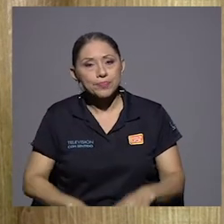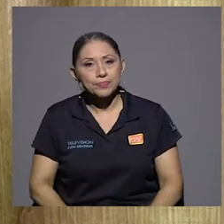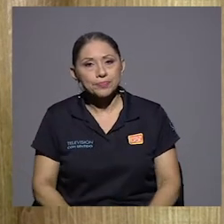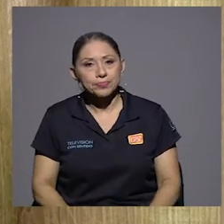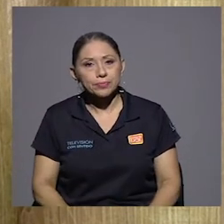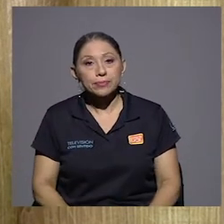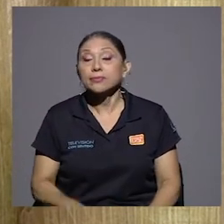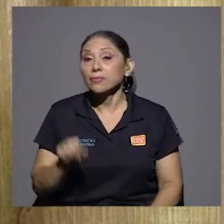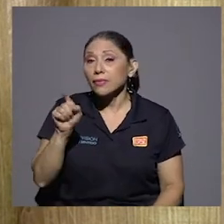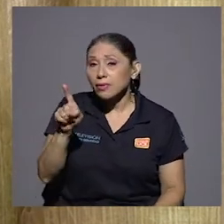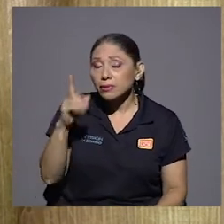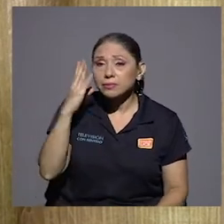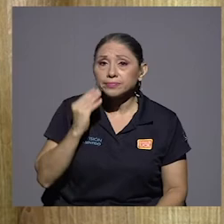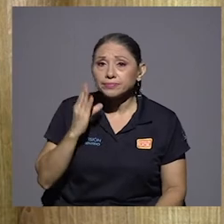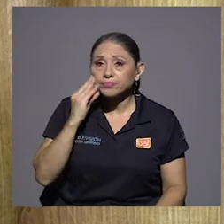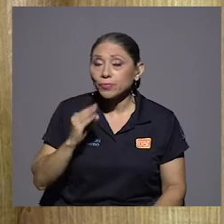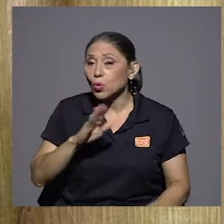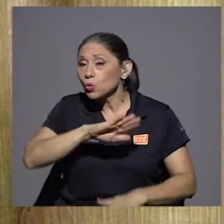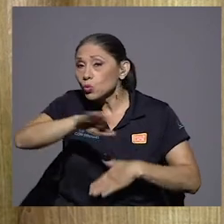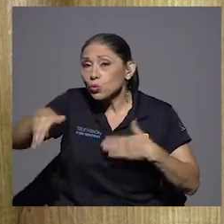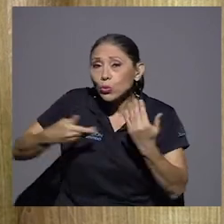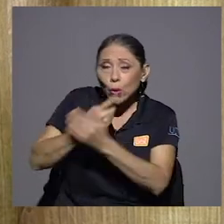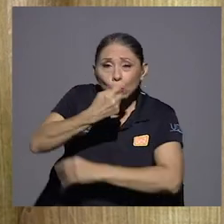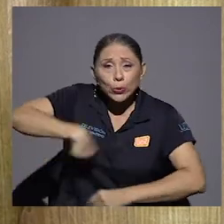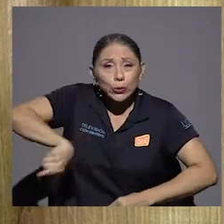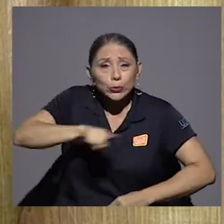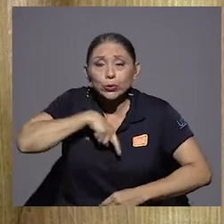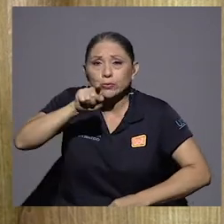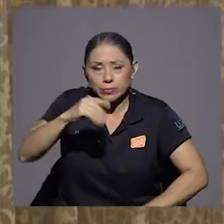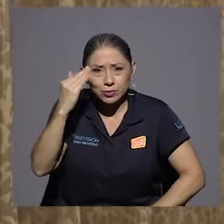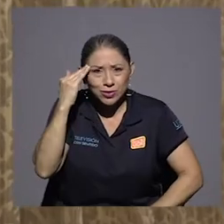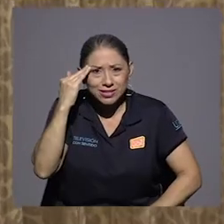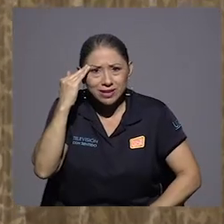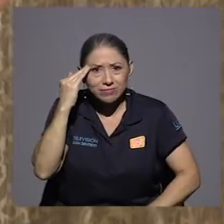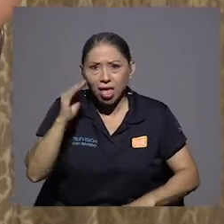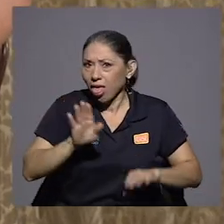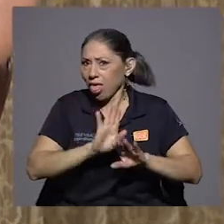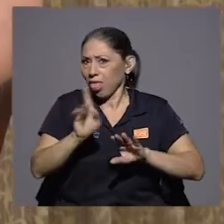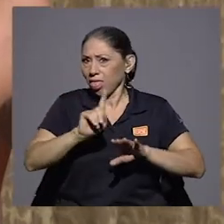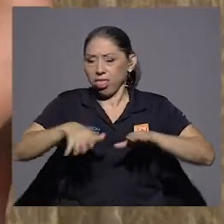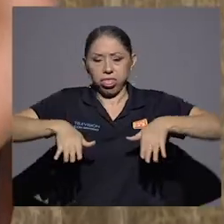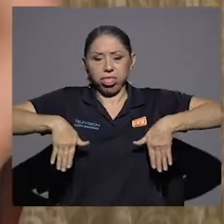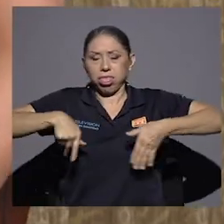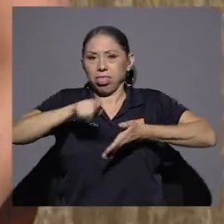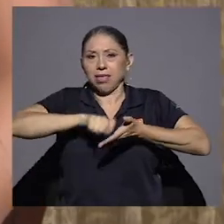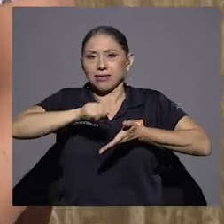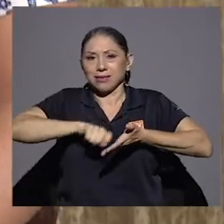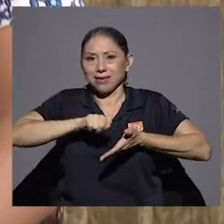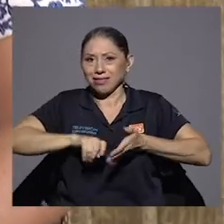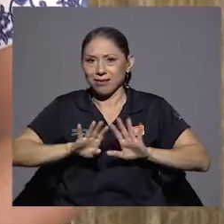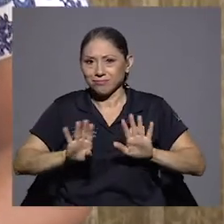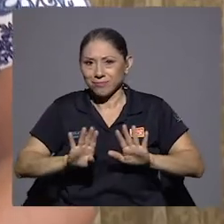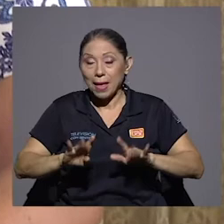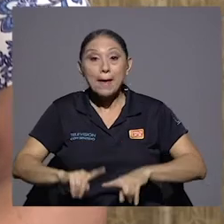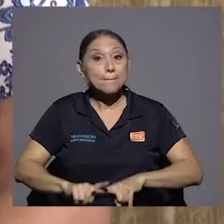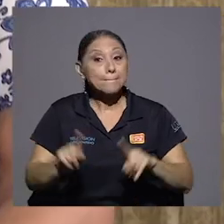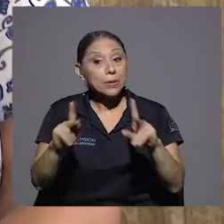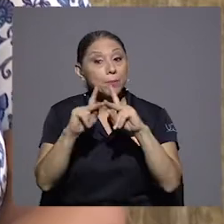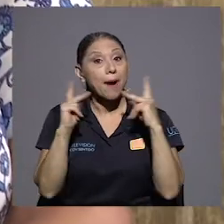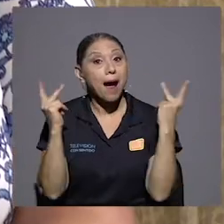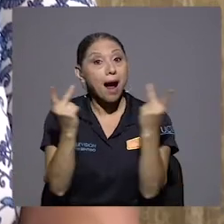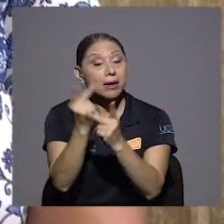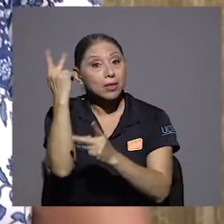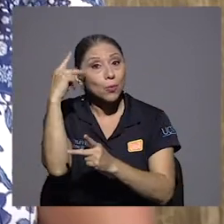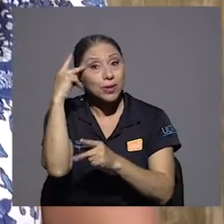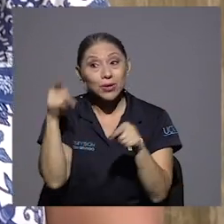todos deberíamos conocer. No está escrita y es mucho como al partido o también al presidente se le